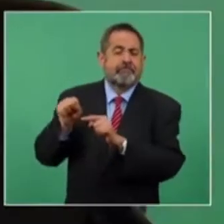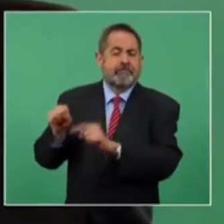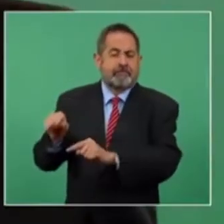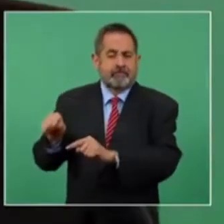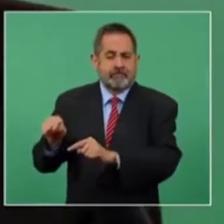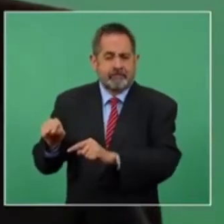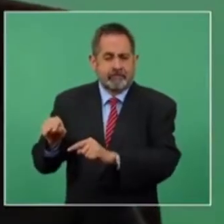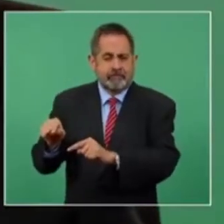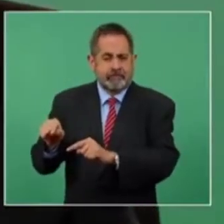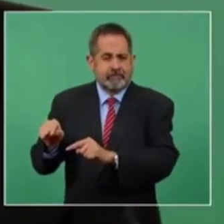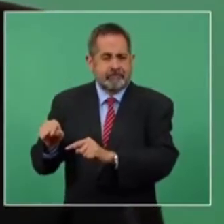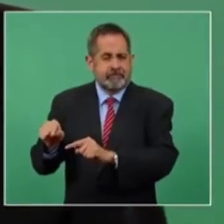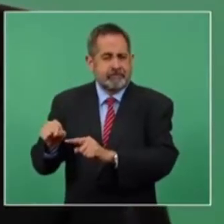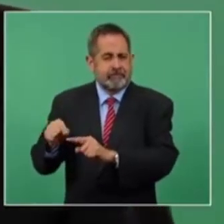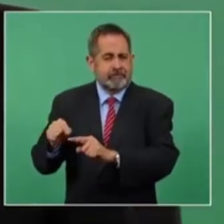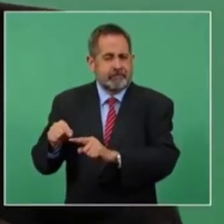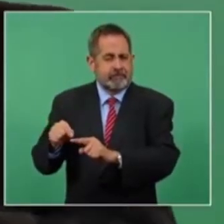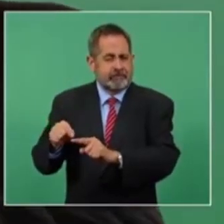presidente